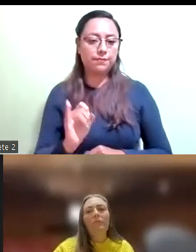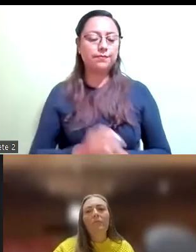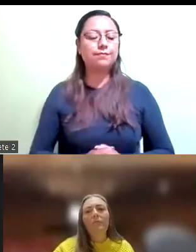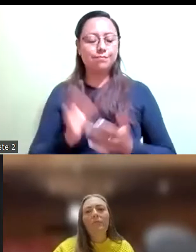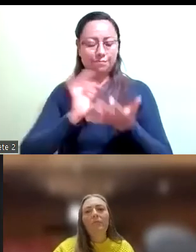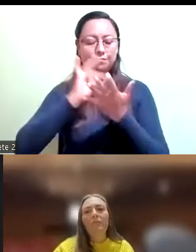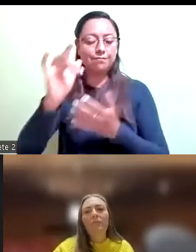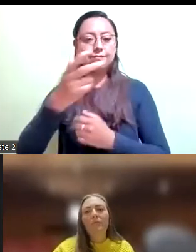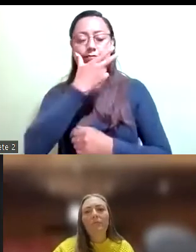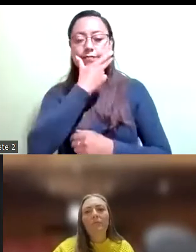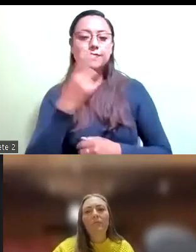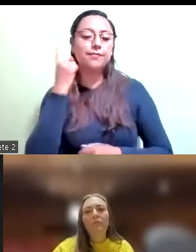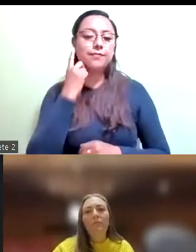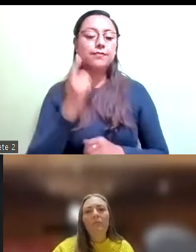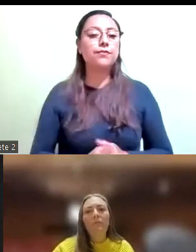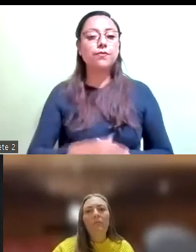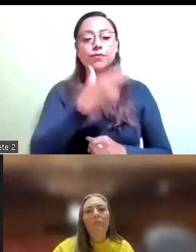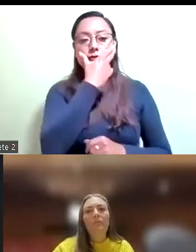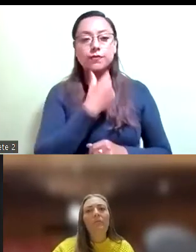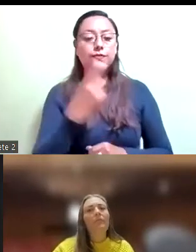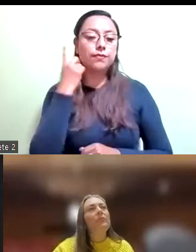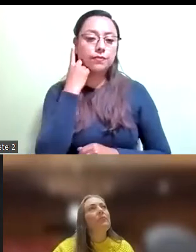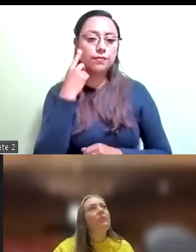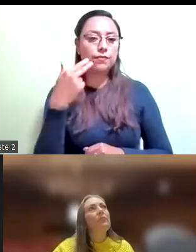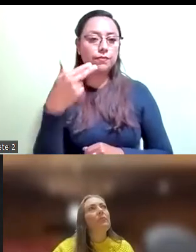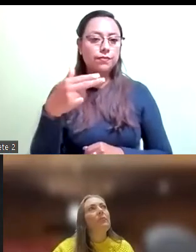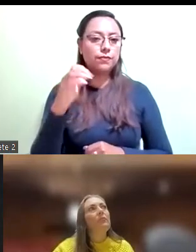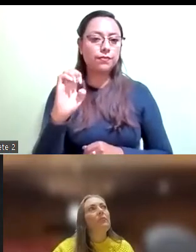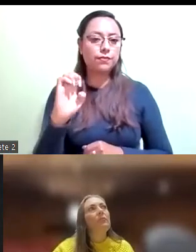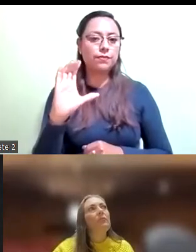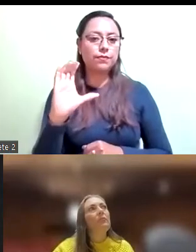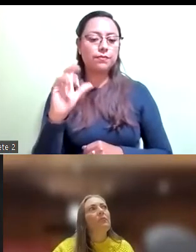diputado diputado Héctor Barrera Marmolejo